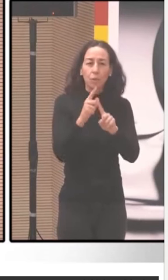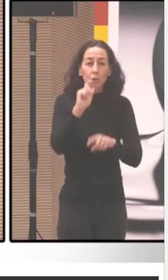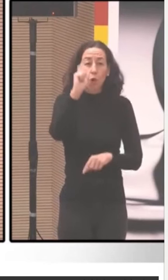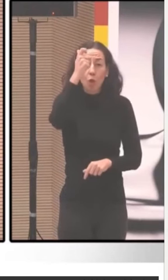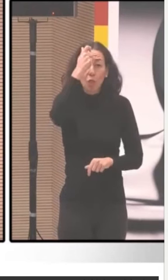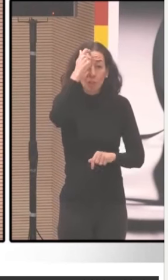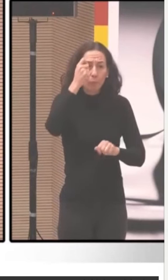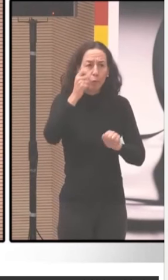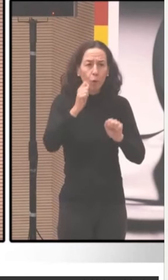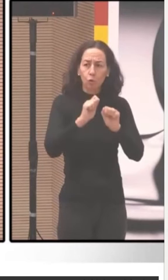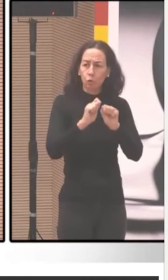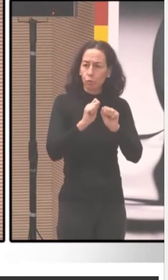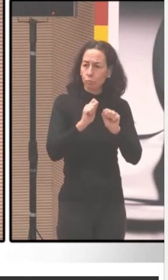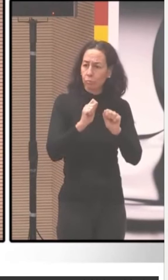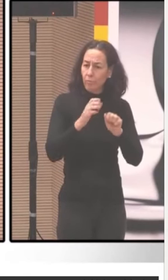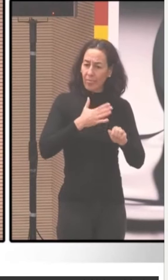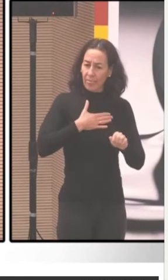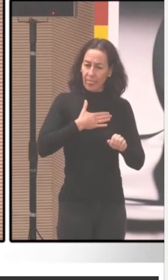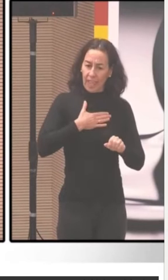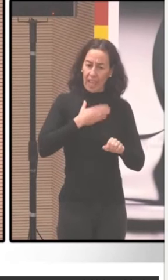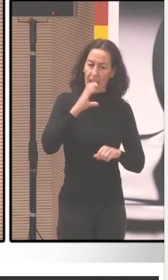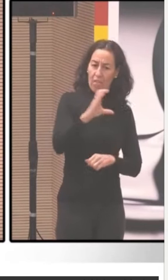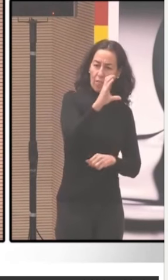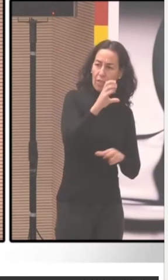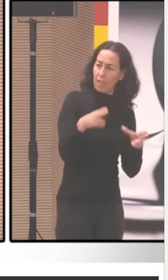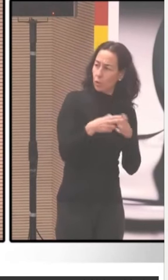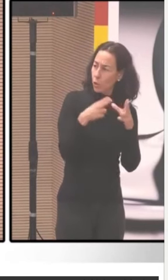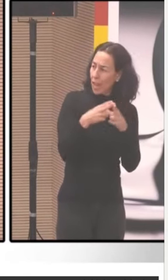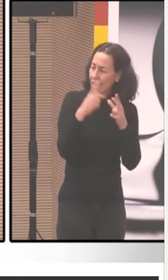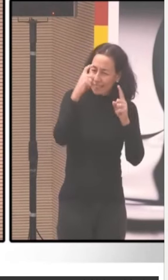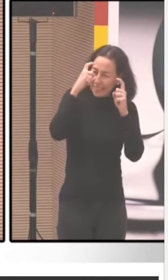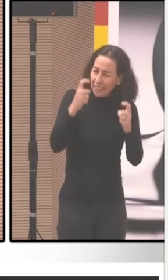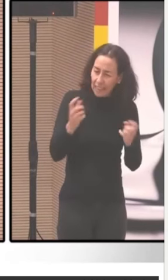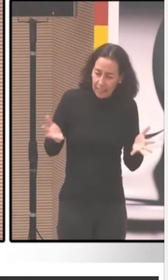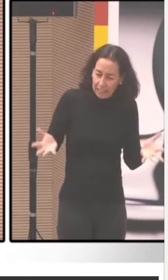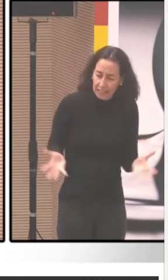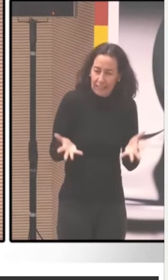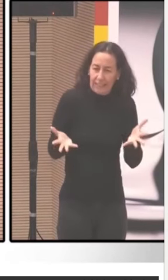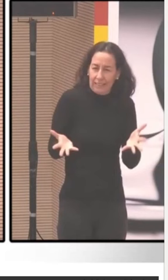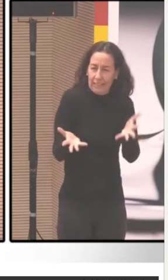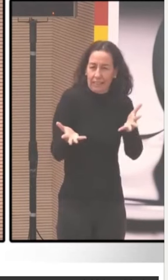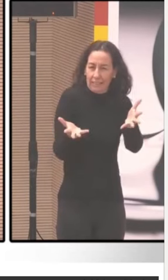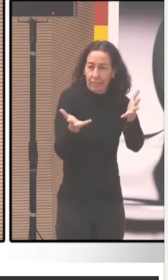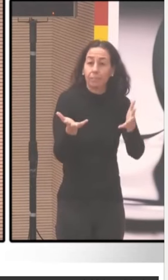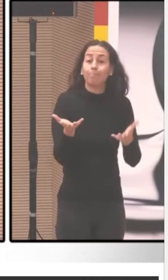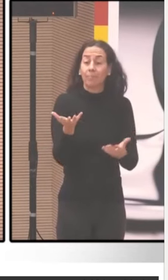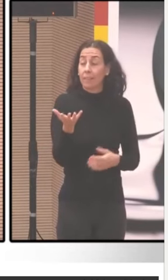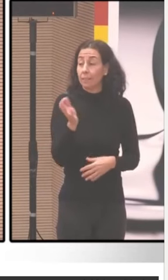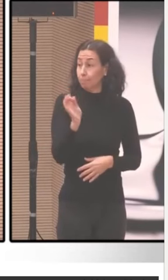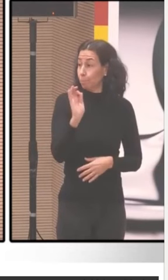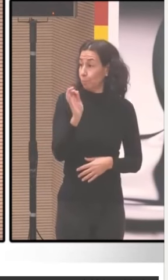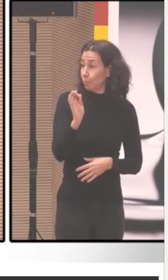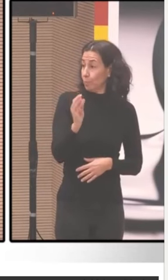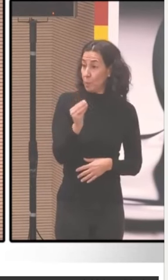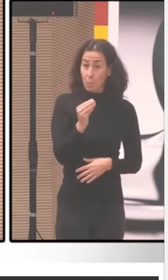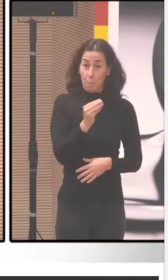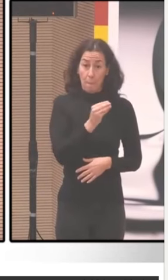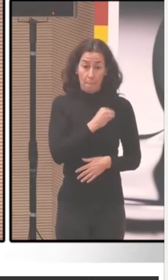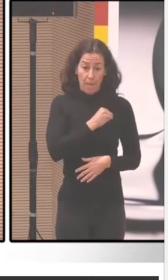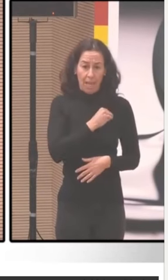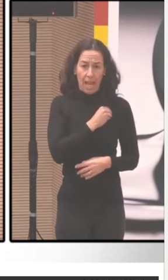ese desarrollo económico inclusivo, que permitan aumentar la recaudación y que permitan sobre todo la